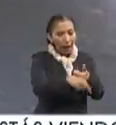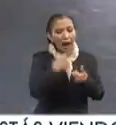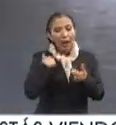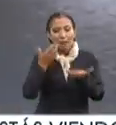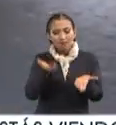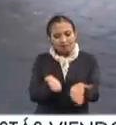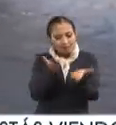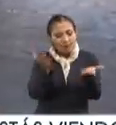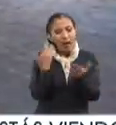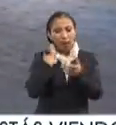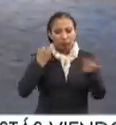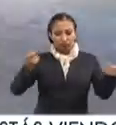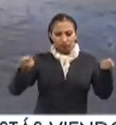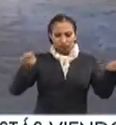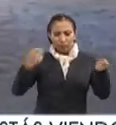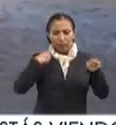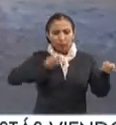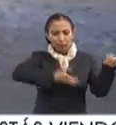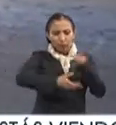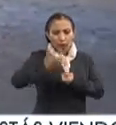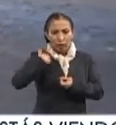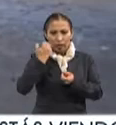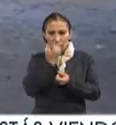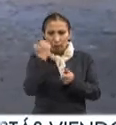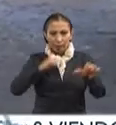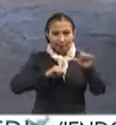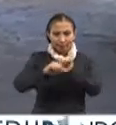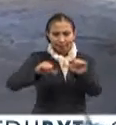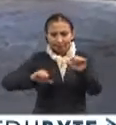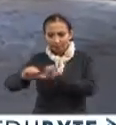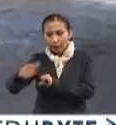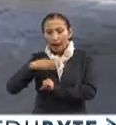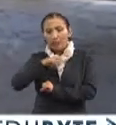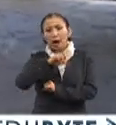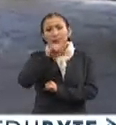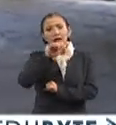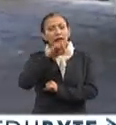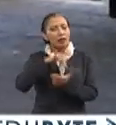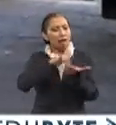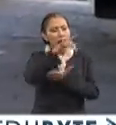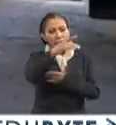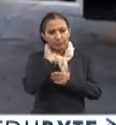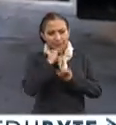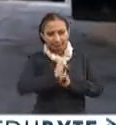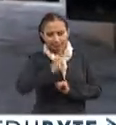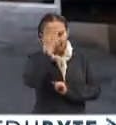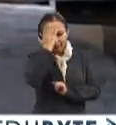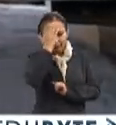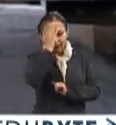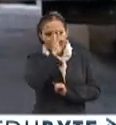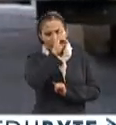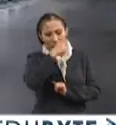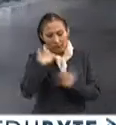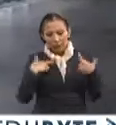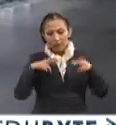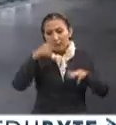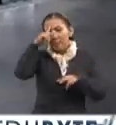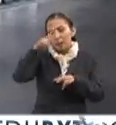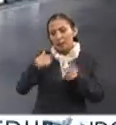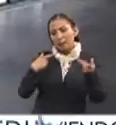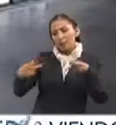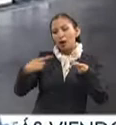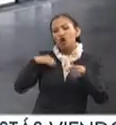como promover y coordinar el intercambio académico. Mazari agradeció el apoyo de la rectoría para representar a México y poder